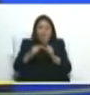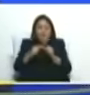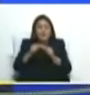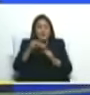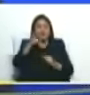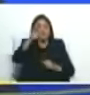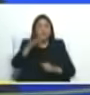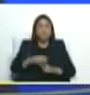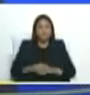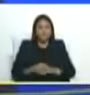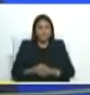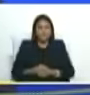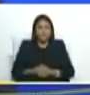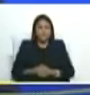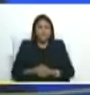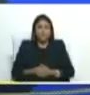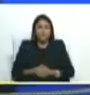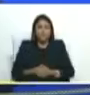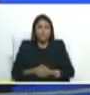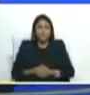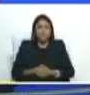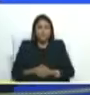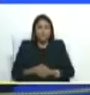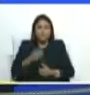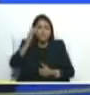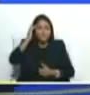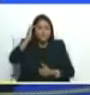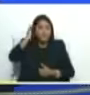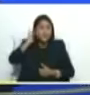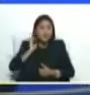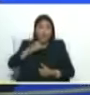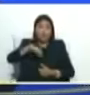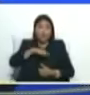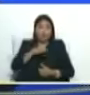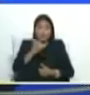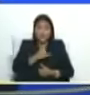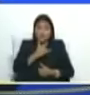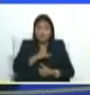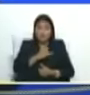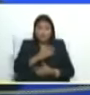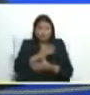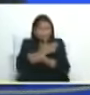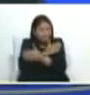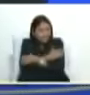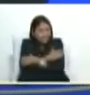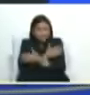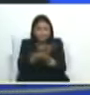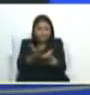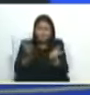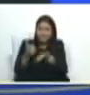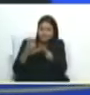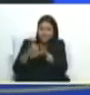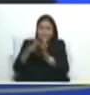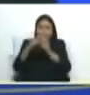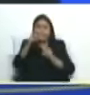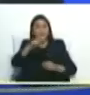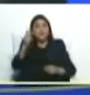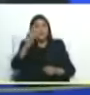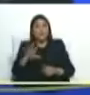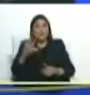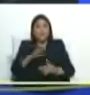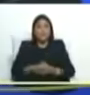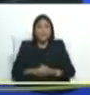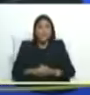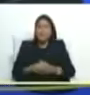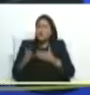hacia el futuro tender nuestras manos a todos los venezolanos y todas las venezolanas más allá